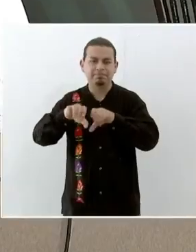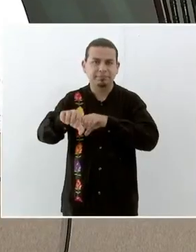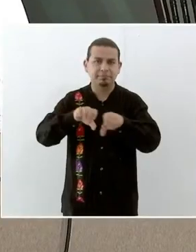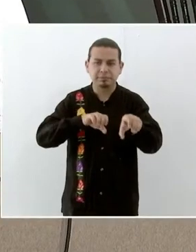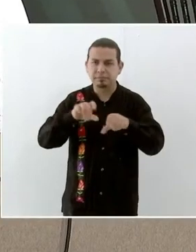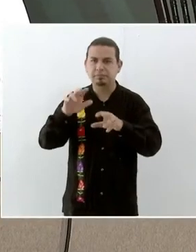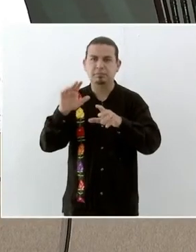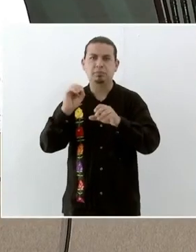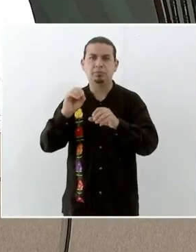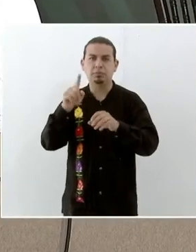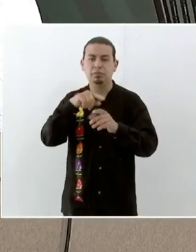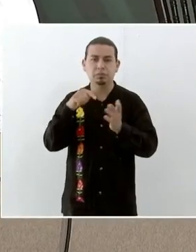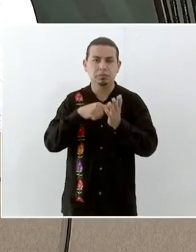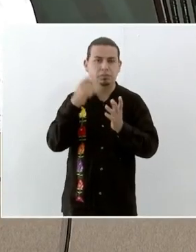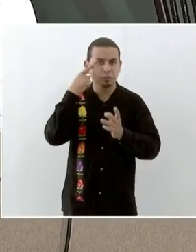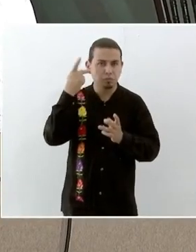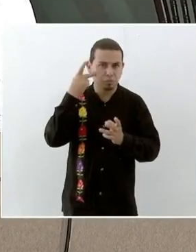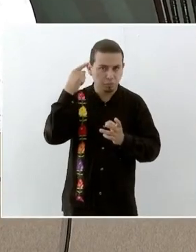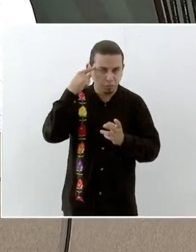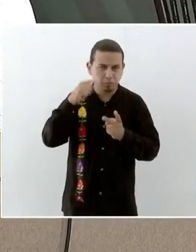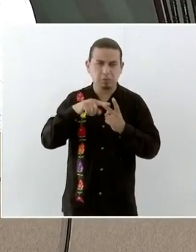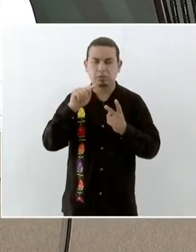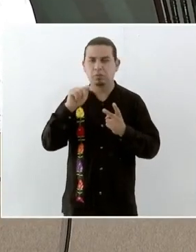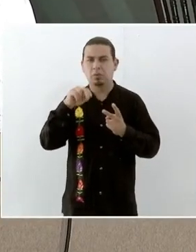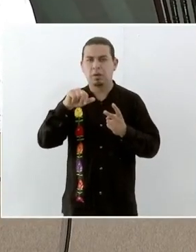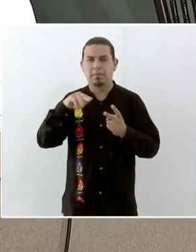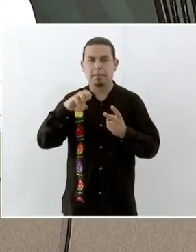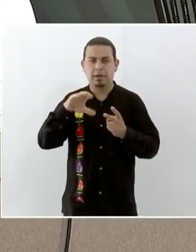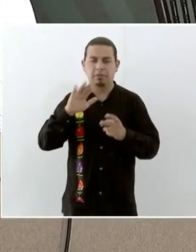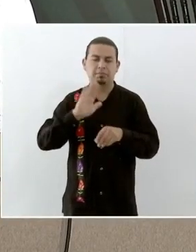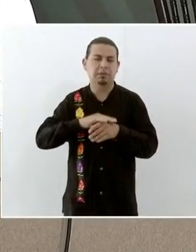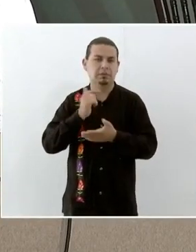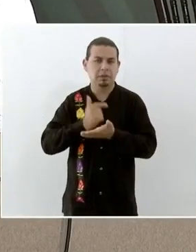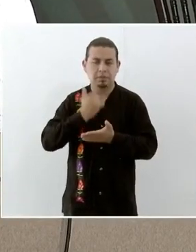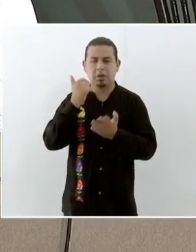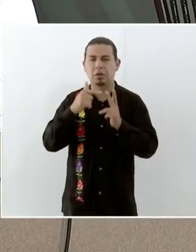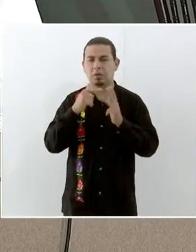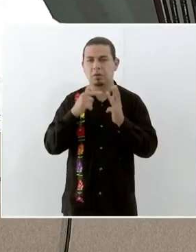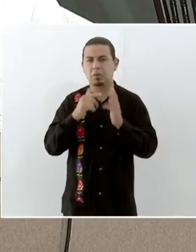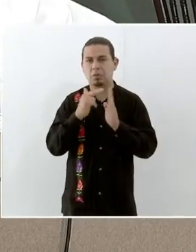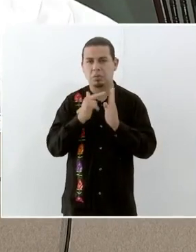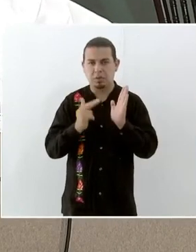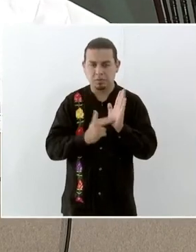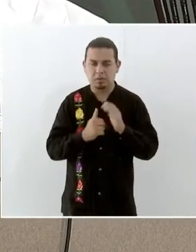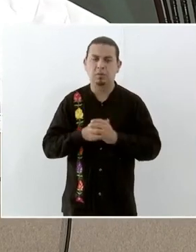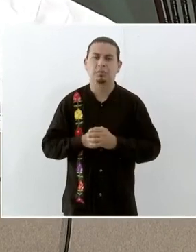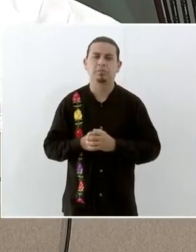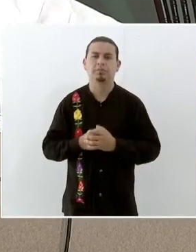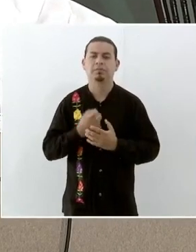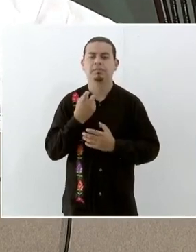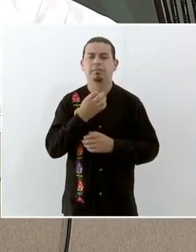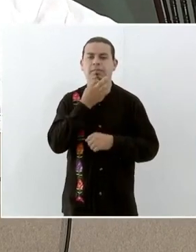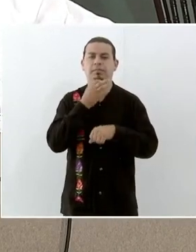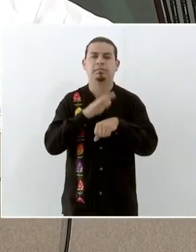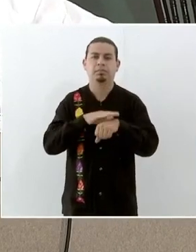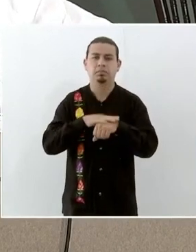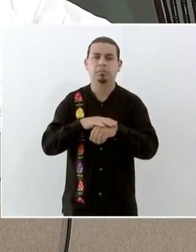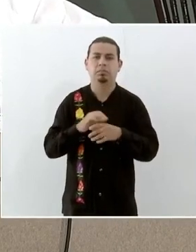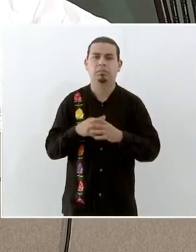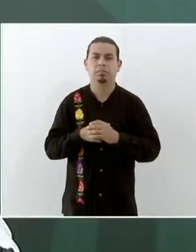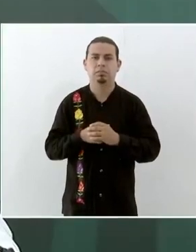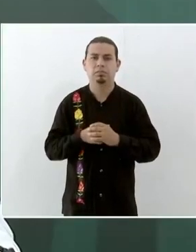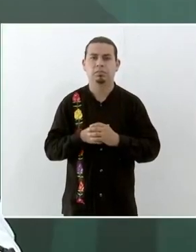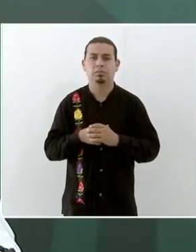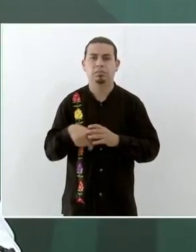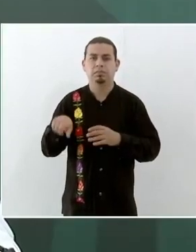afectación son Pochutla, Tonameca y Huatulco. Por otro lado, decirle que no hay indicios de